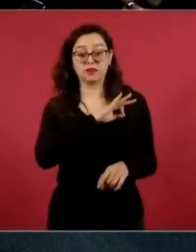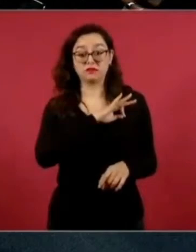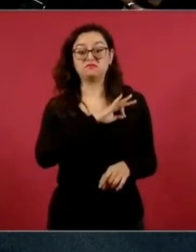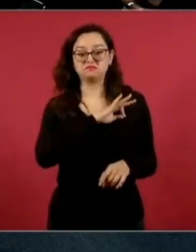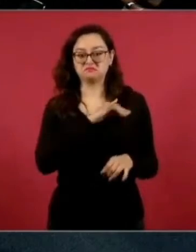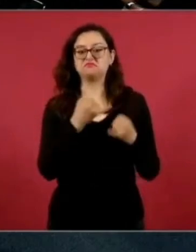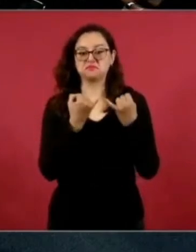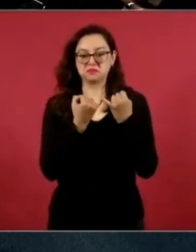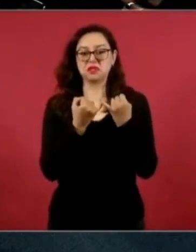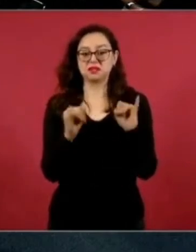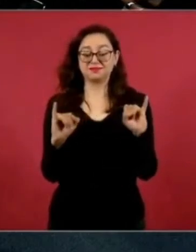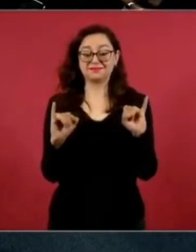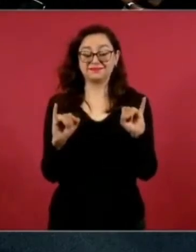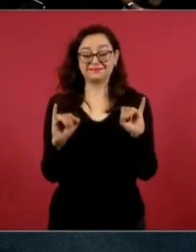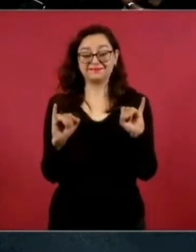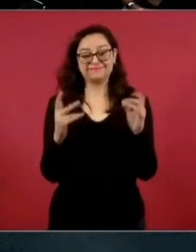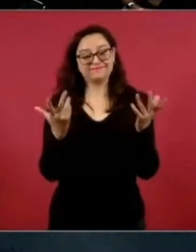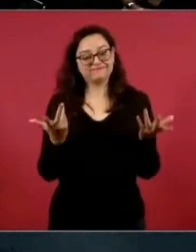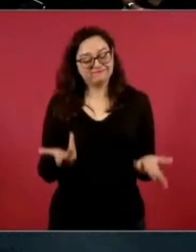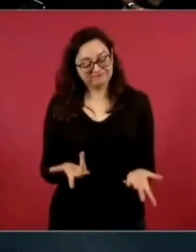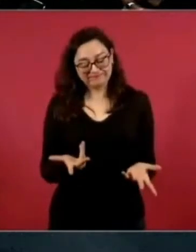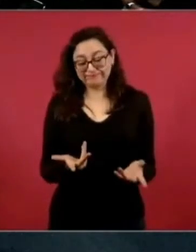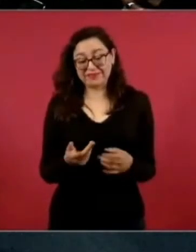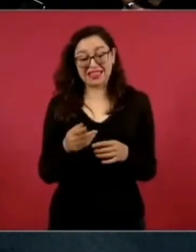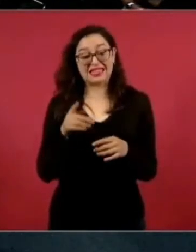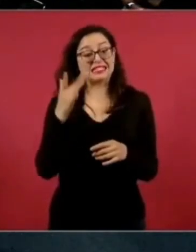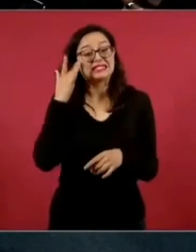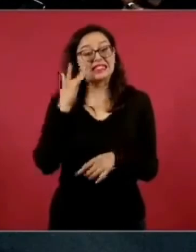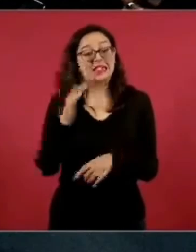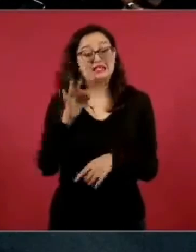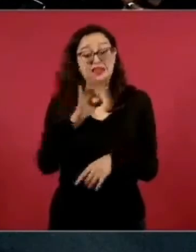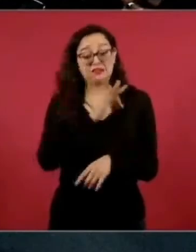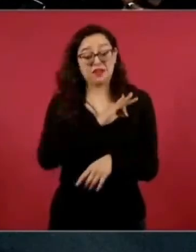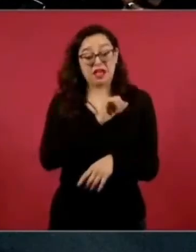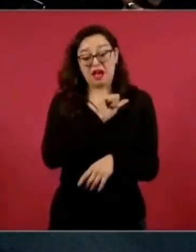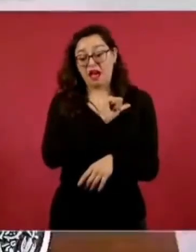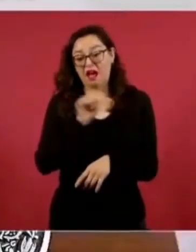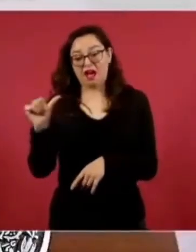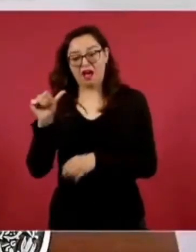hemos tenido algunas dificultades,